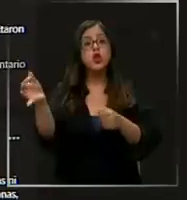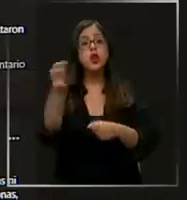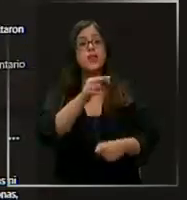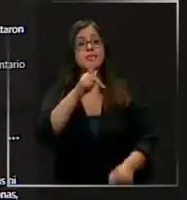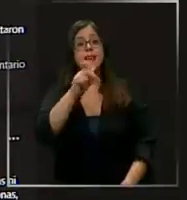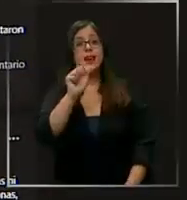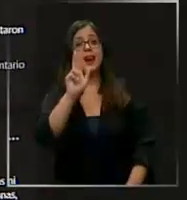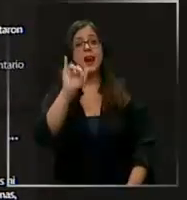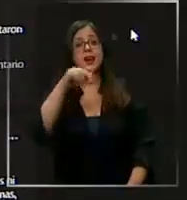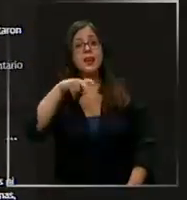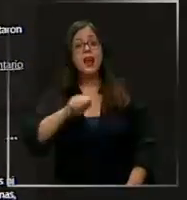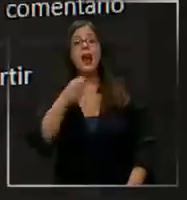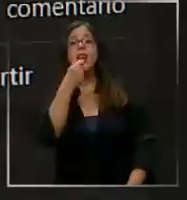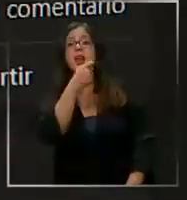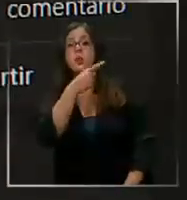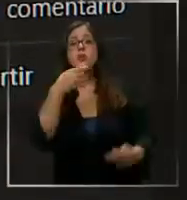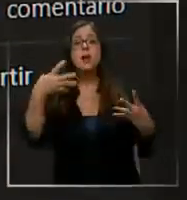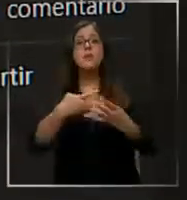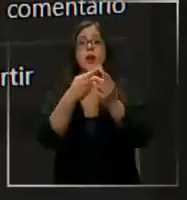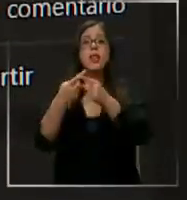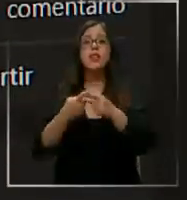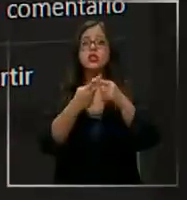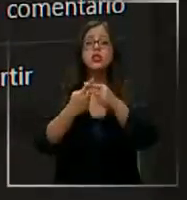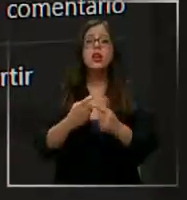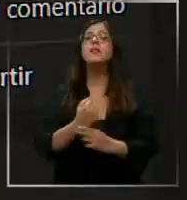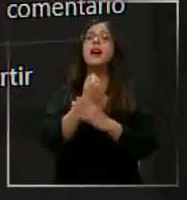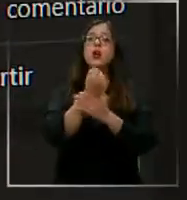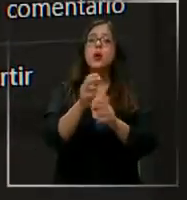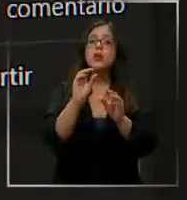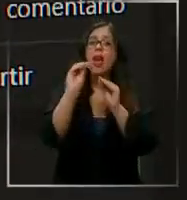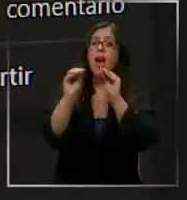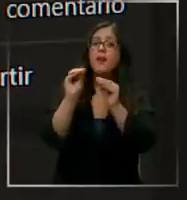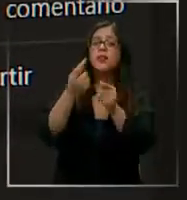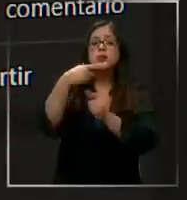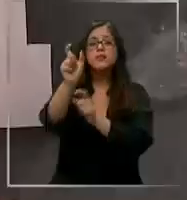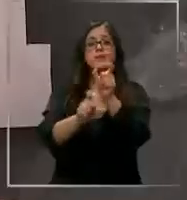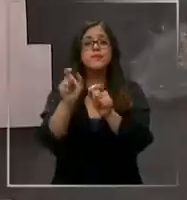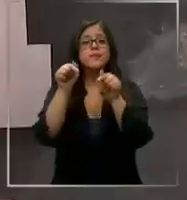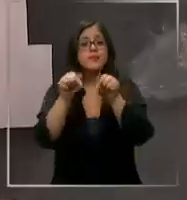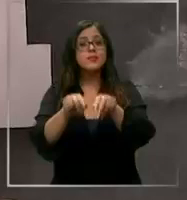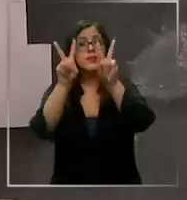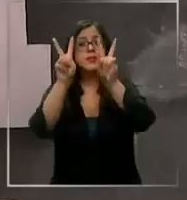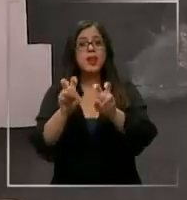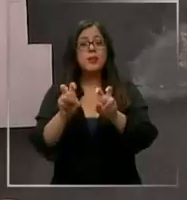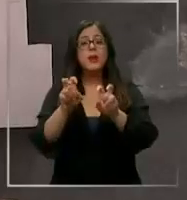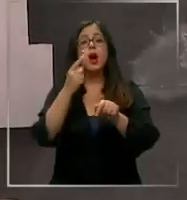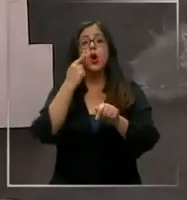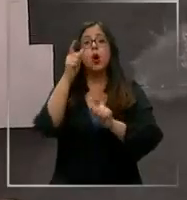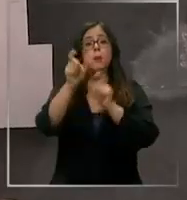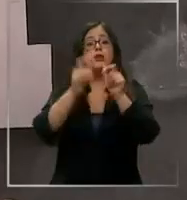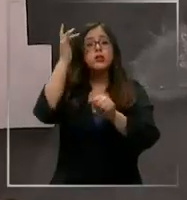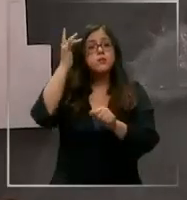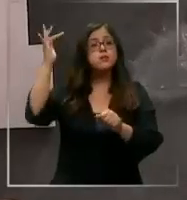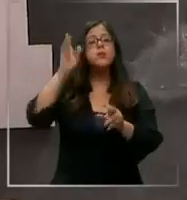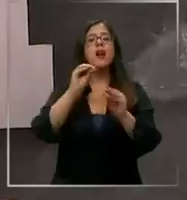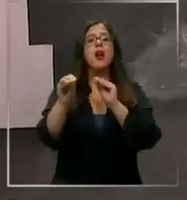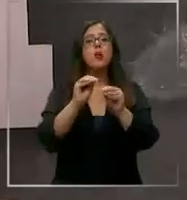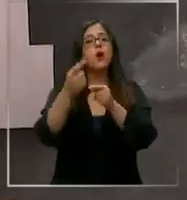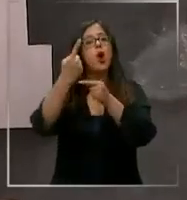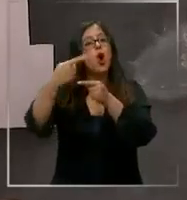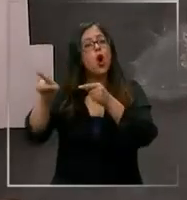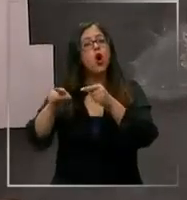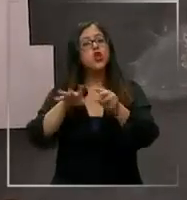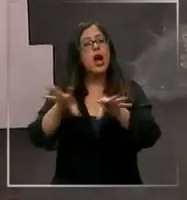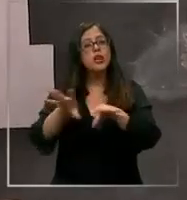Karina, las denuncias por redes sociales sirven para alertar a otros sobre este tipo de casos. Pero expertos recomiendan otra